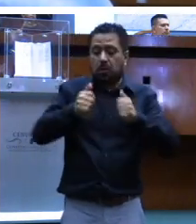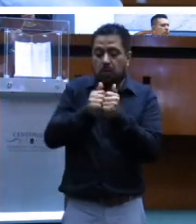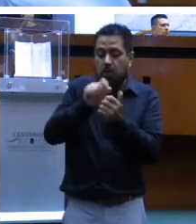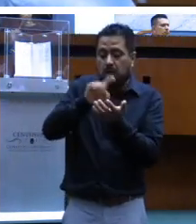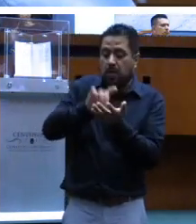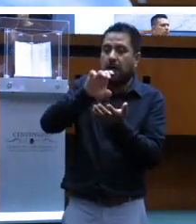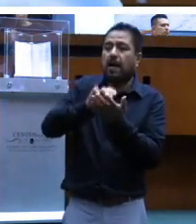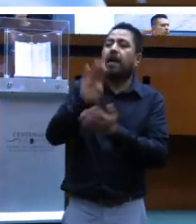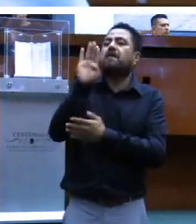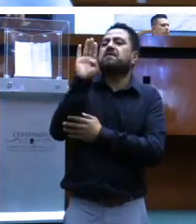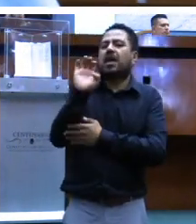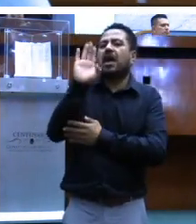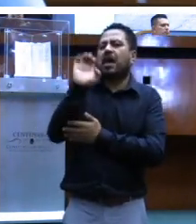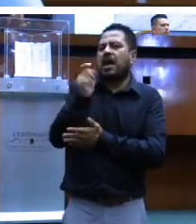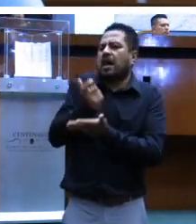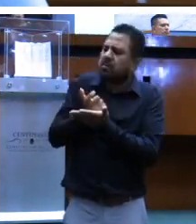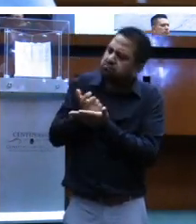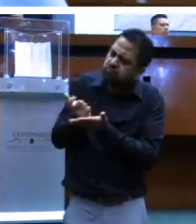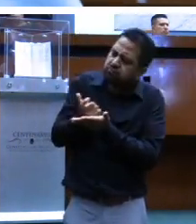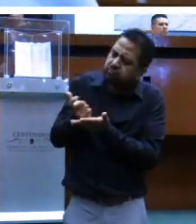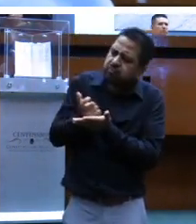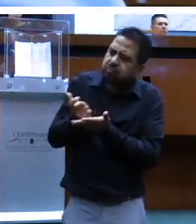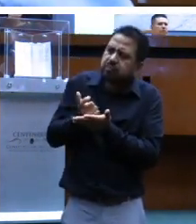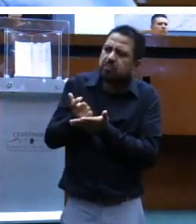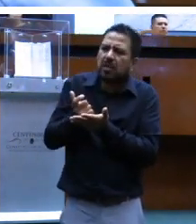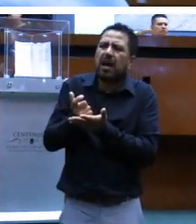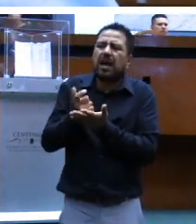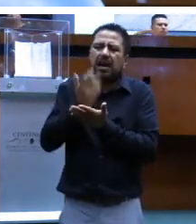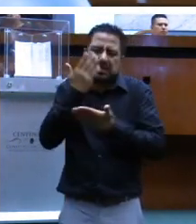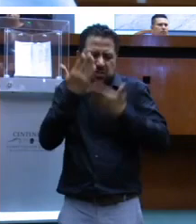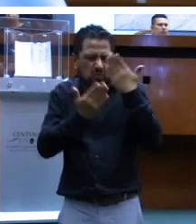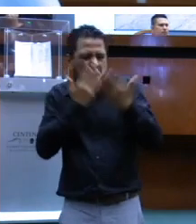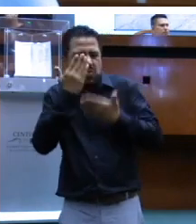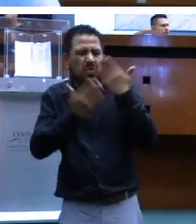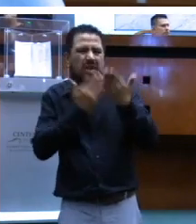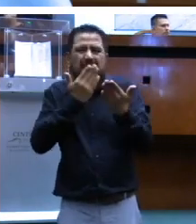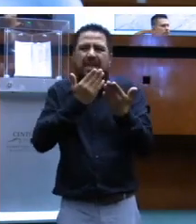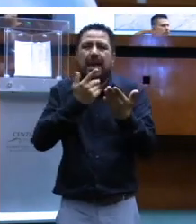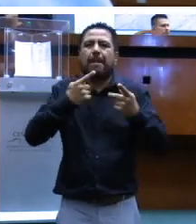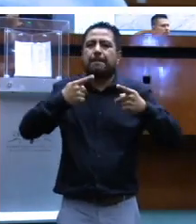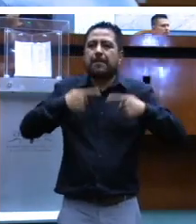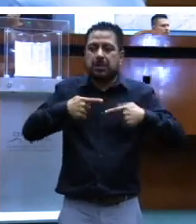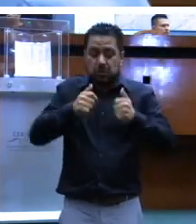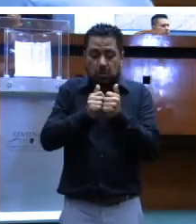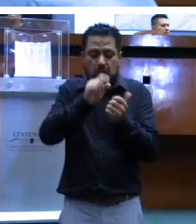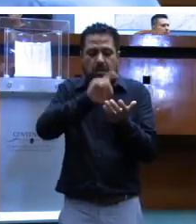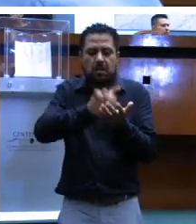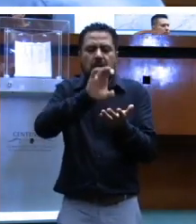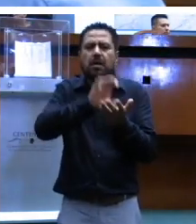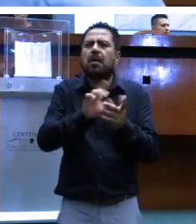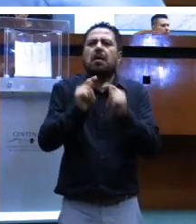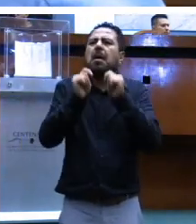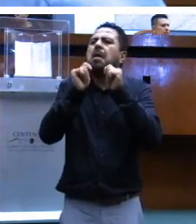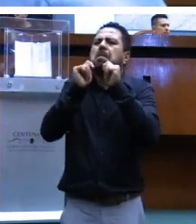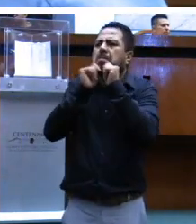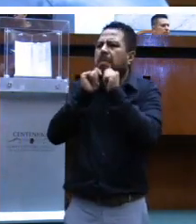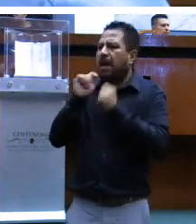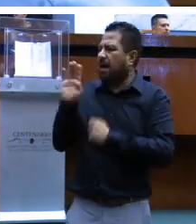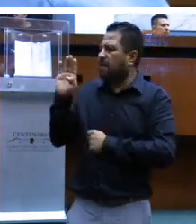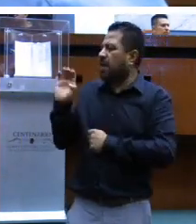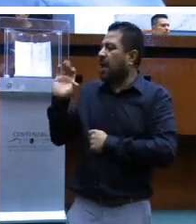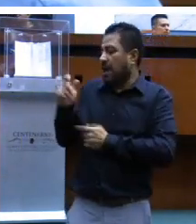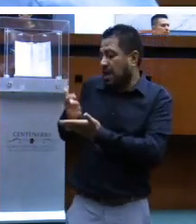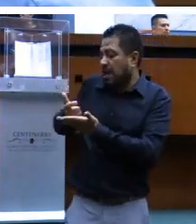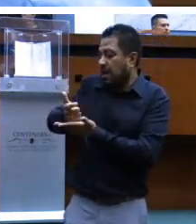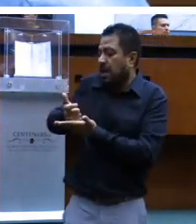becas y apoyos económicos para estudiantes con discapacidad, lo que decía Braya, no importa que ya tengan esa beca, pueden